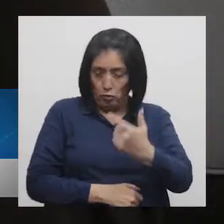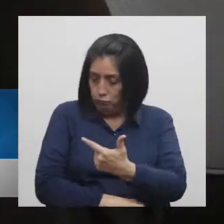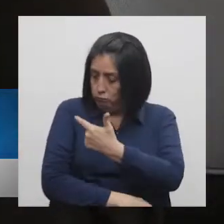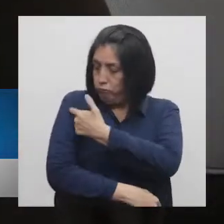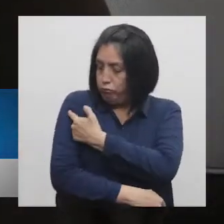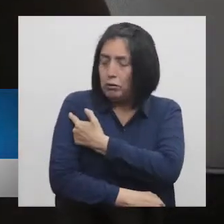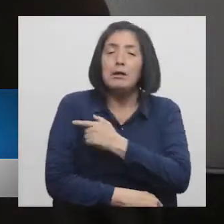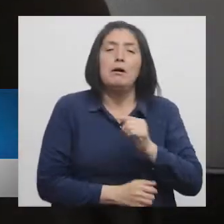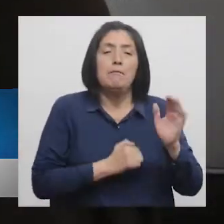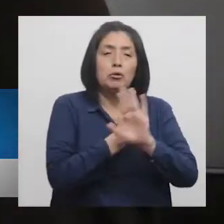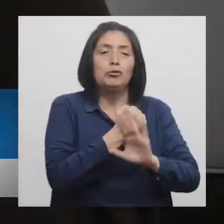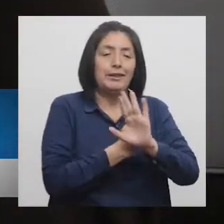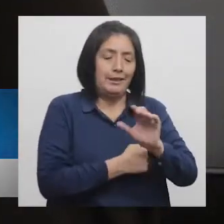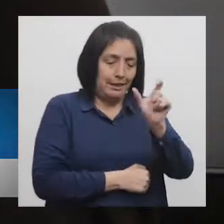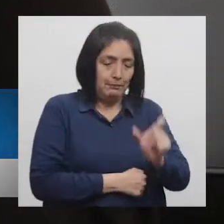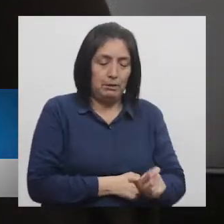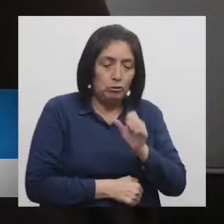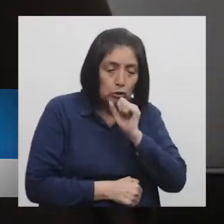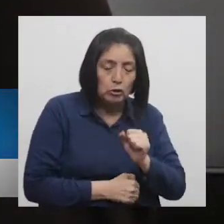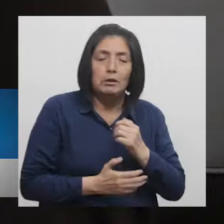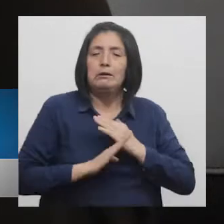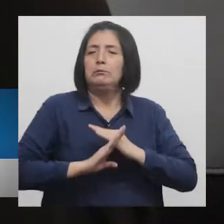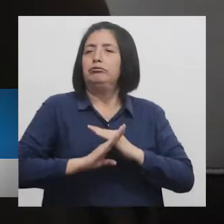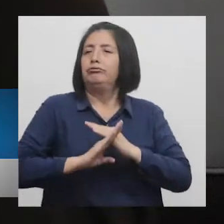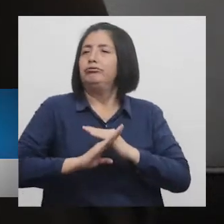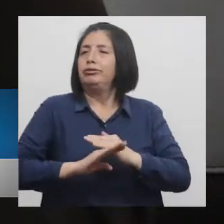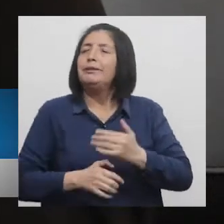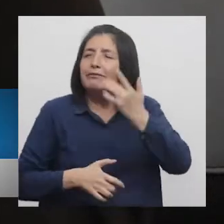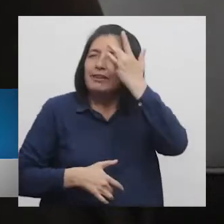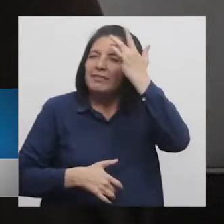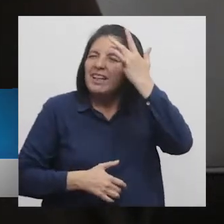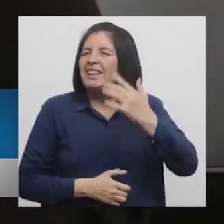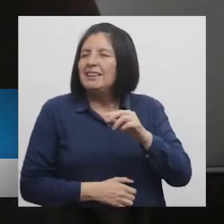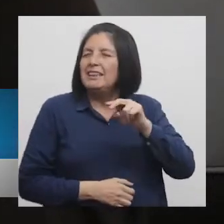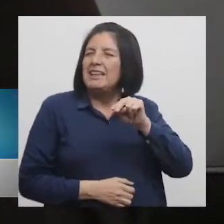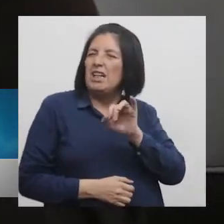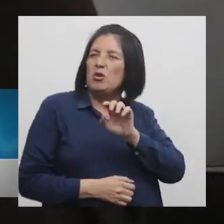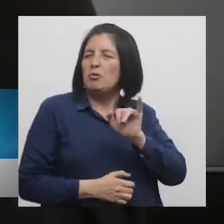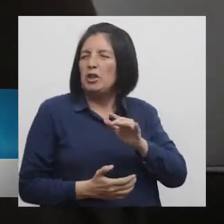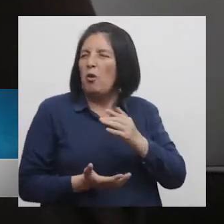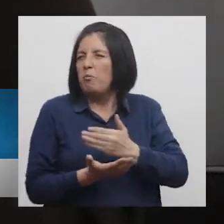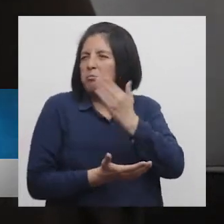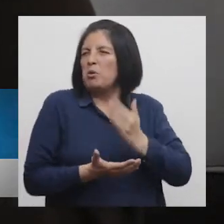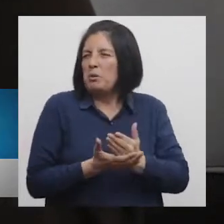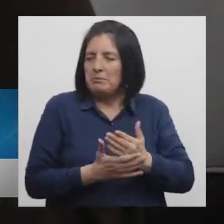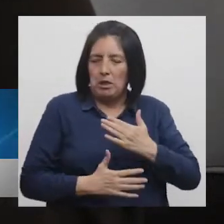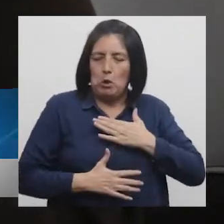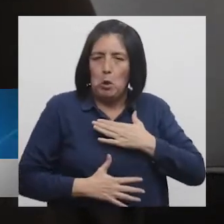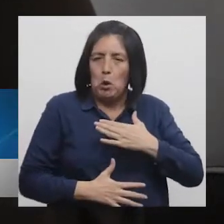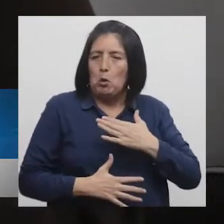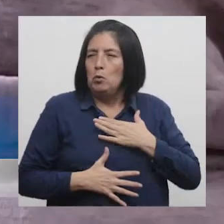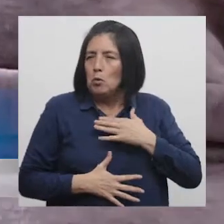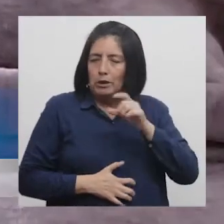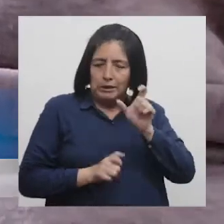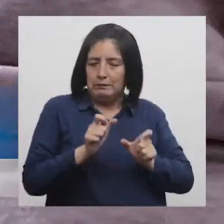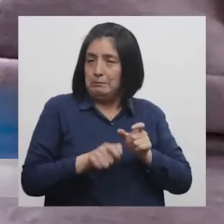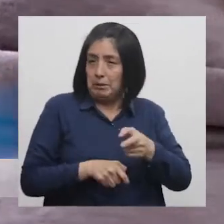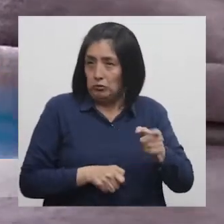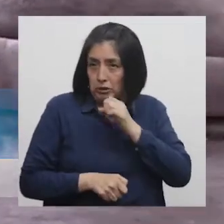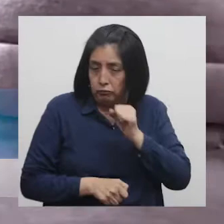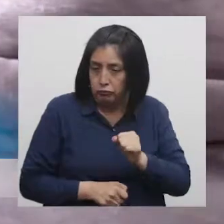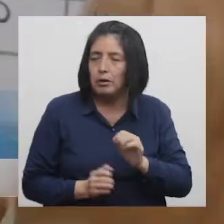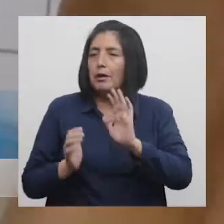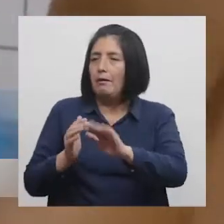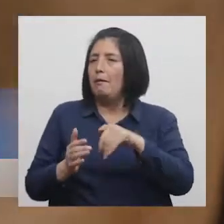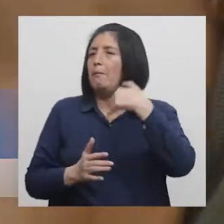este adulto mayor contra las neumonías y las posibles complicaciones respiratorias que también podría darse en este adulto mayor. Para el próximo